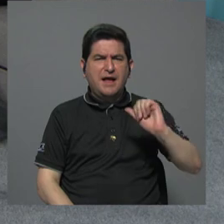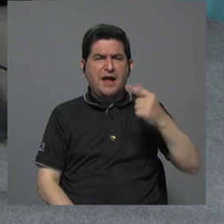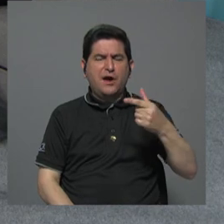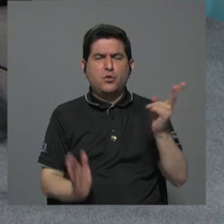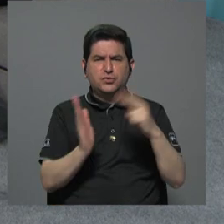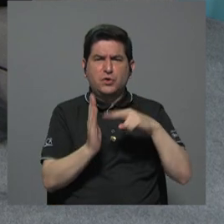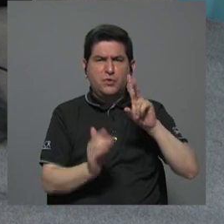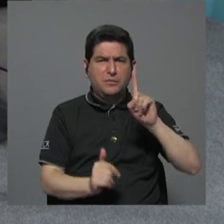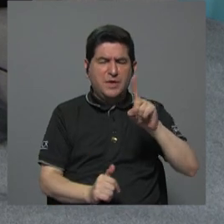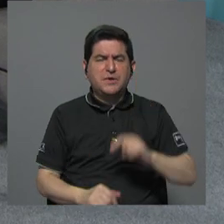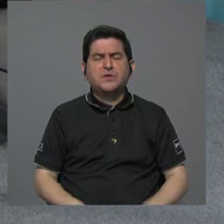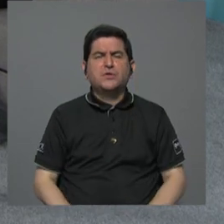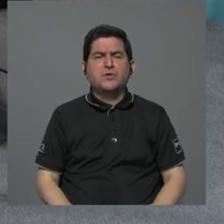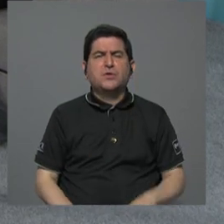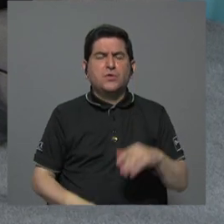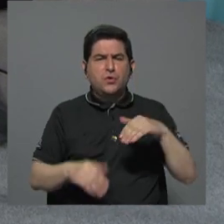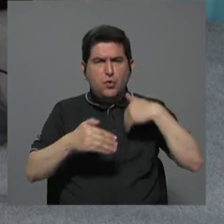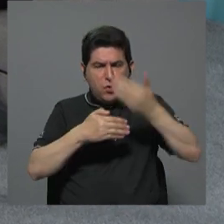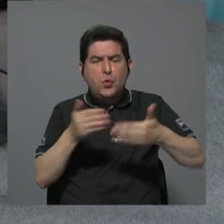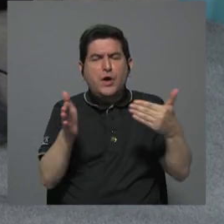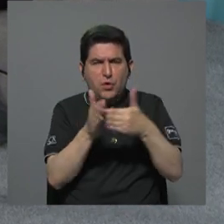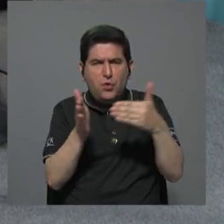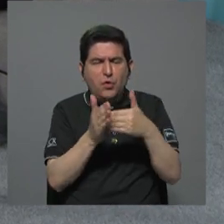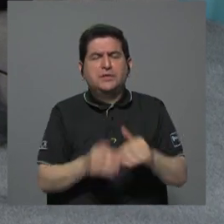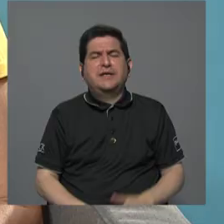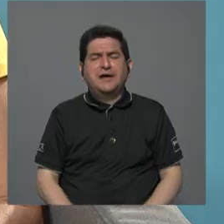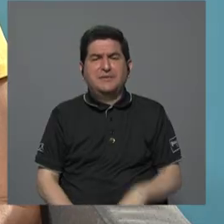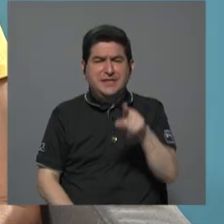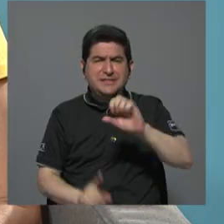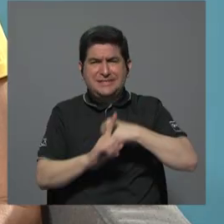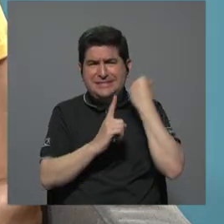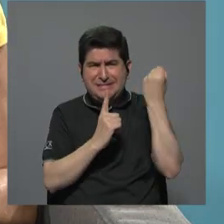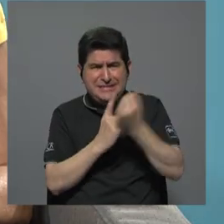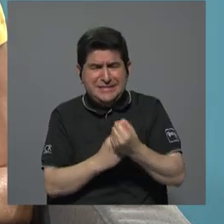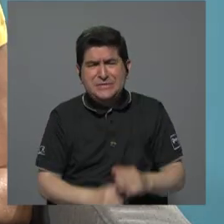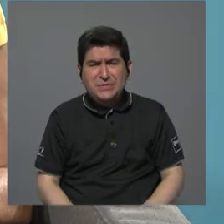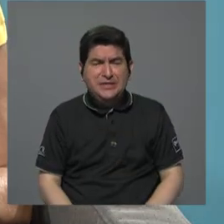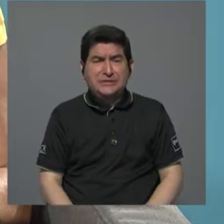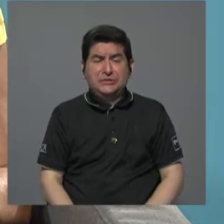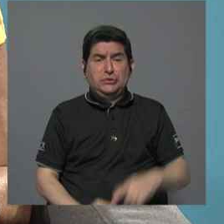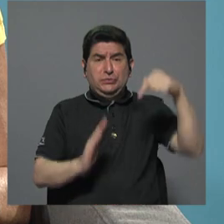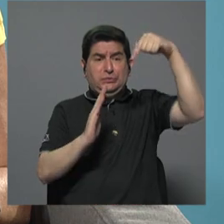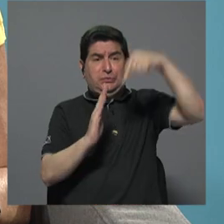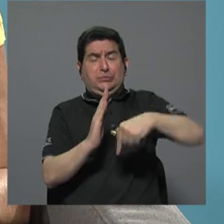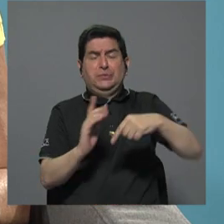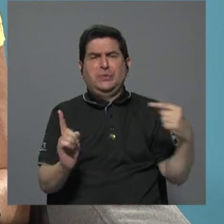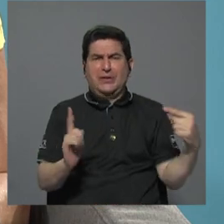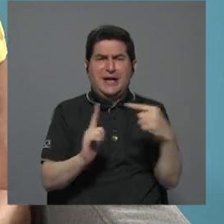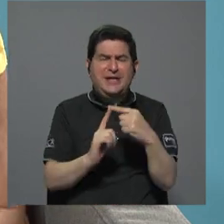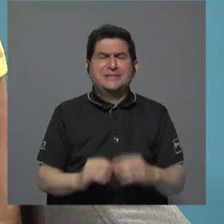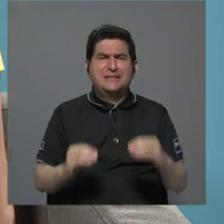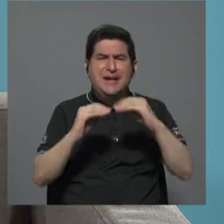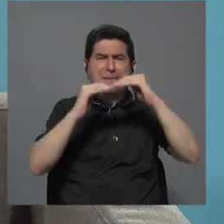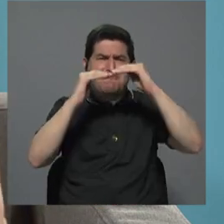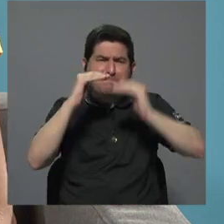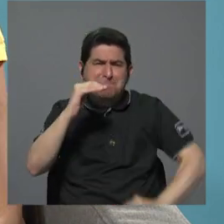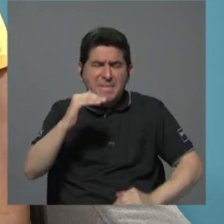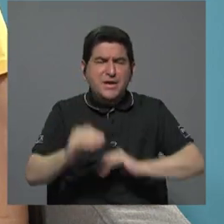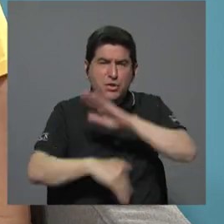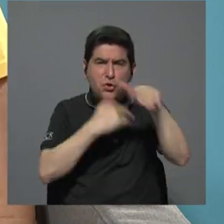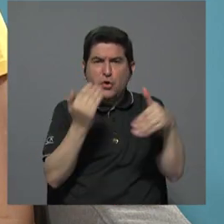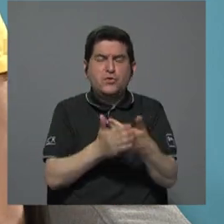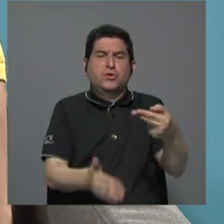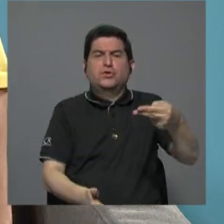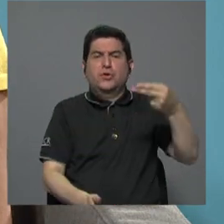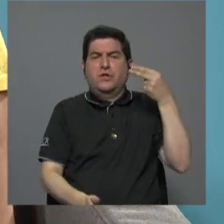2021, pero otra vez viene una tendencia en caída, y, bueno, llega al punto más bajo de toda